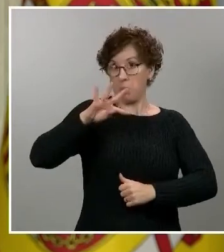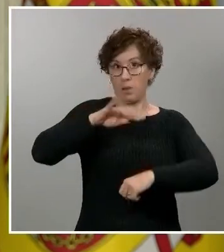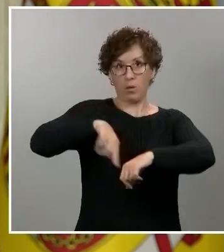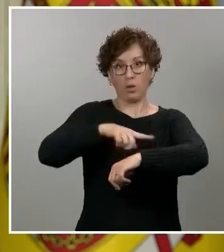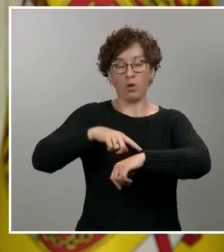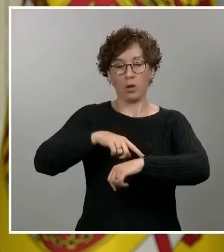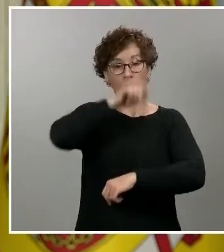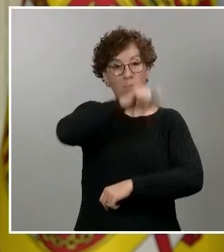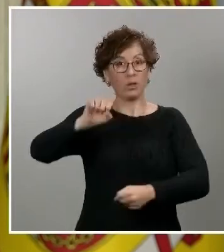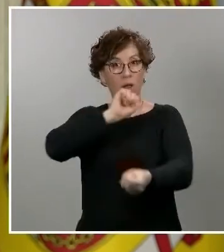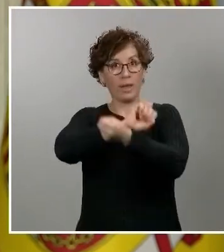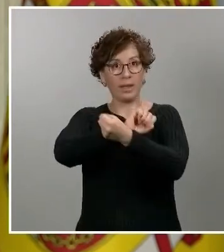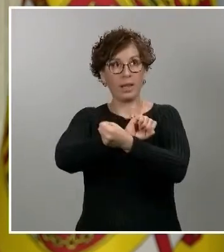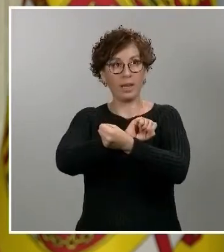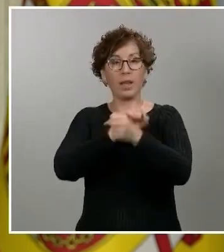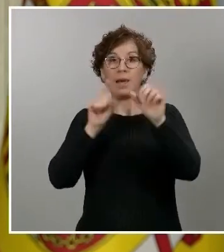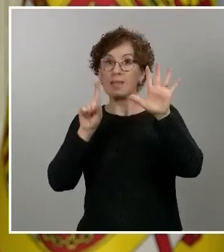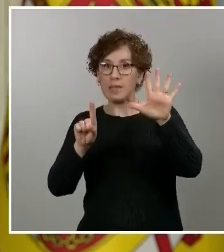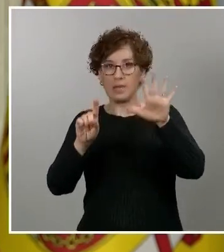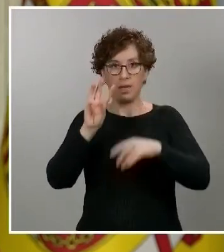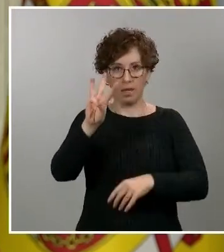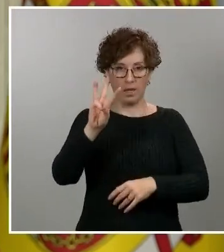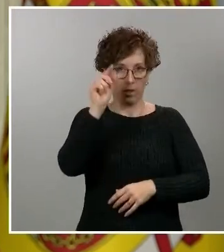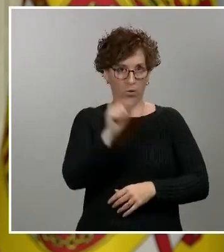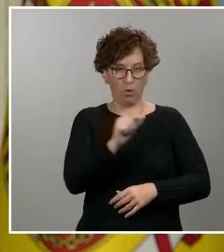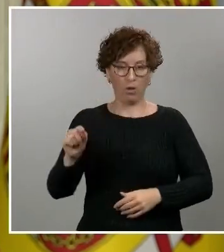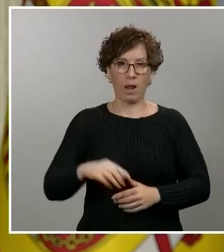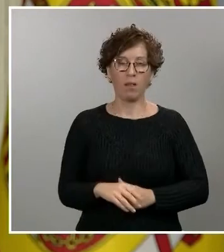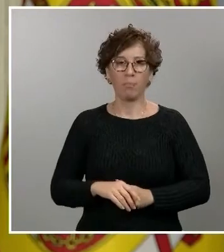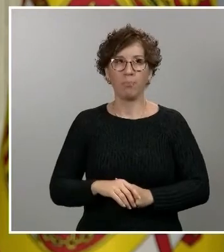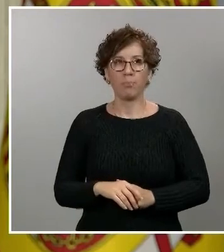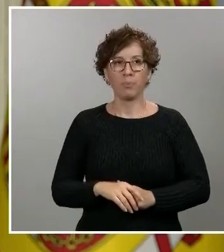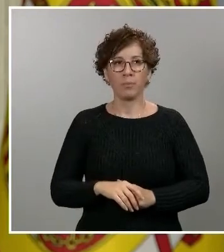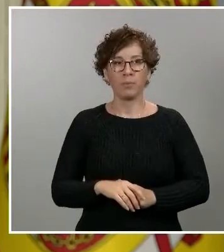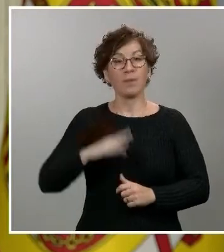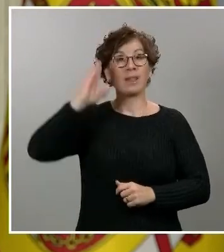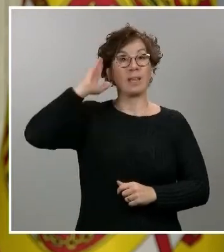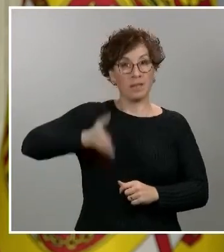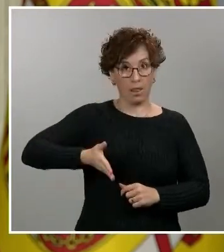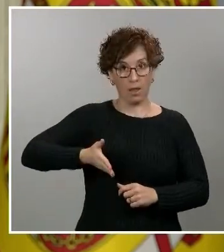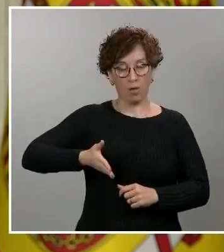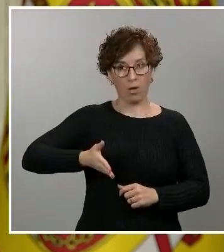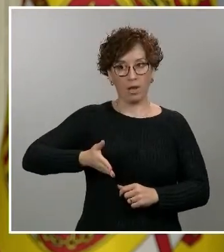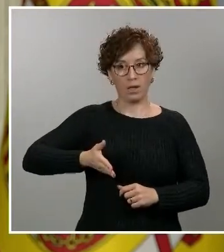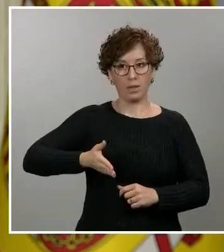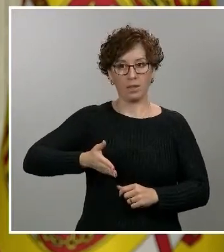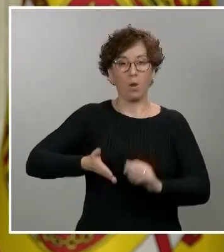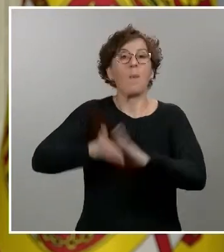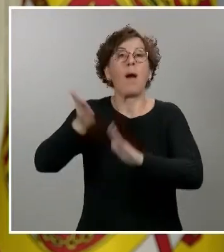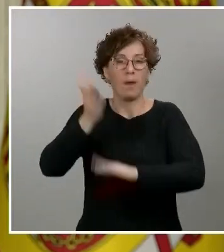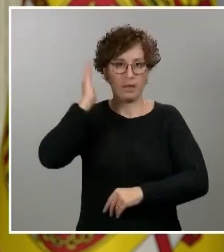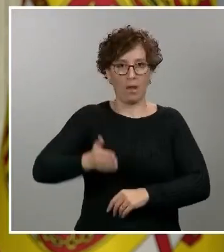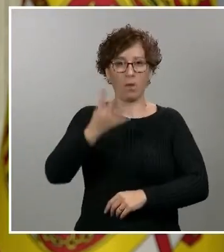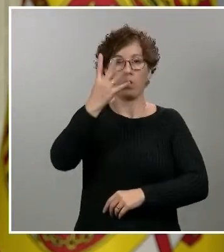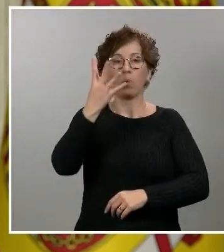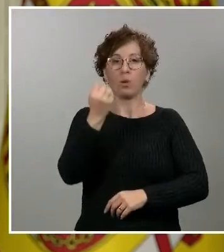detenidas ha sido de 63. El número de sanciones, de propuestas para sanción, 4.810.